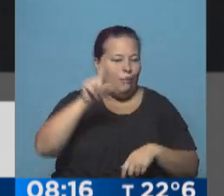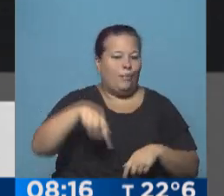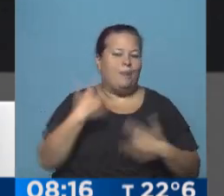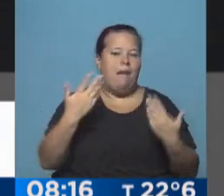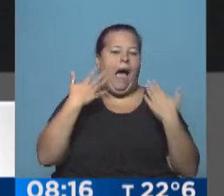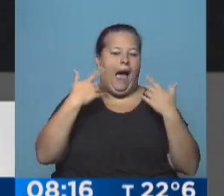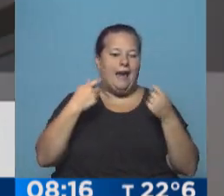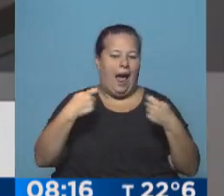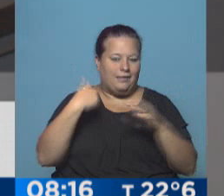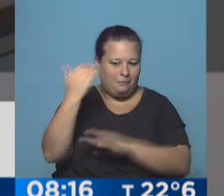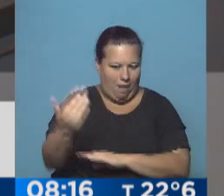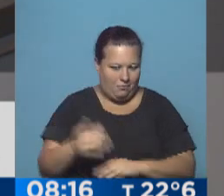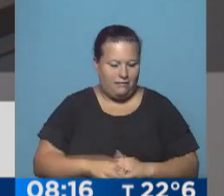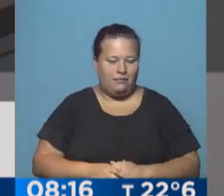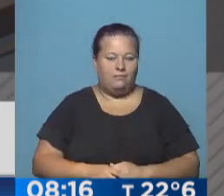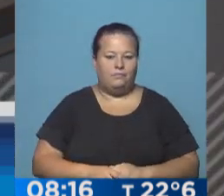más los aires acondicionados.